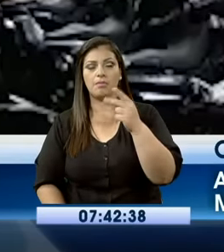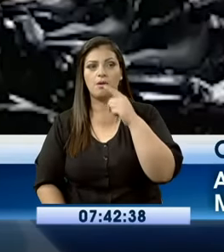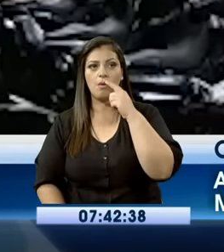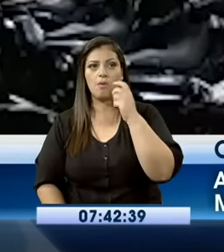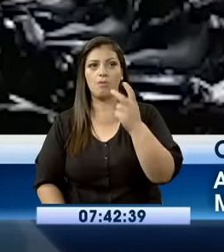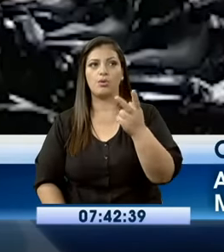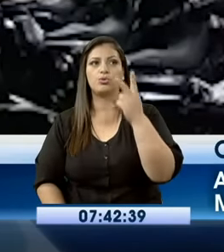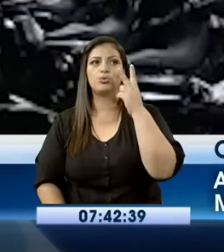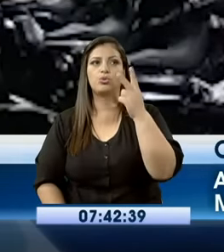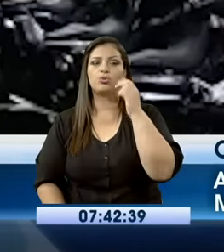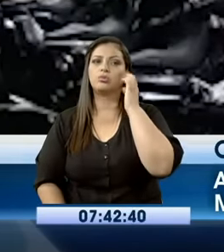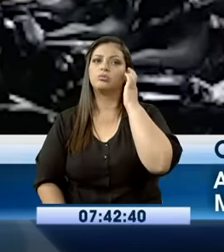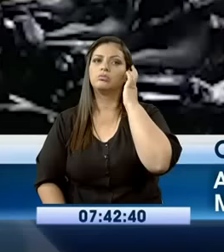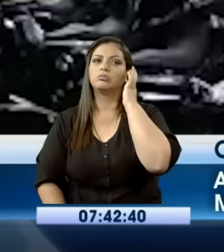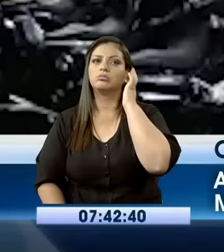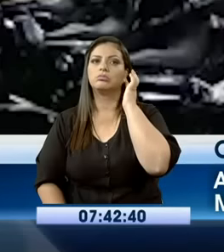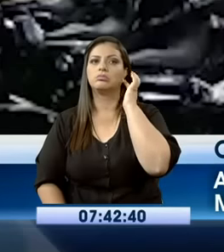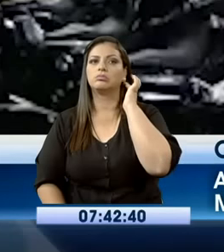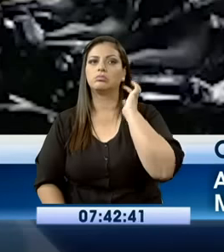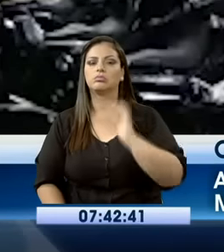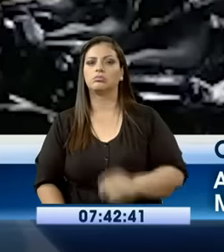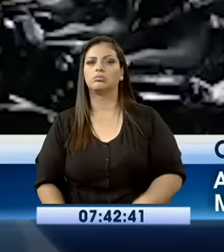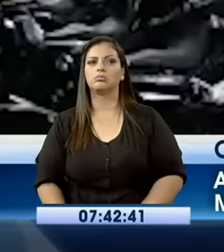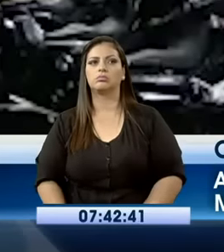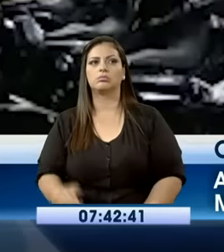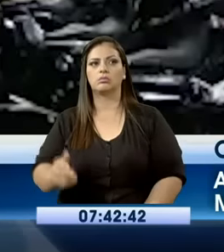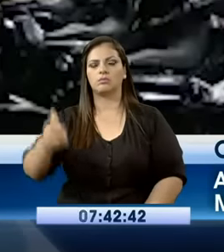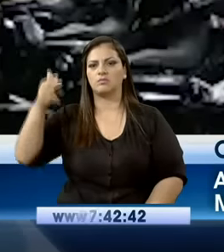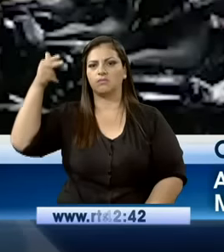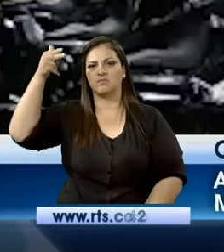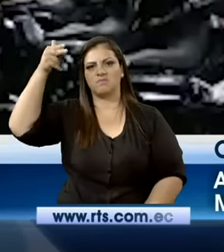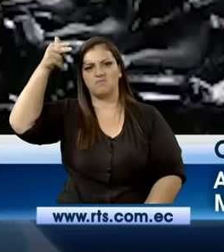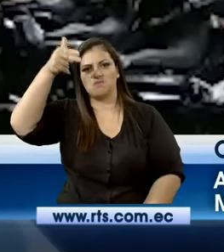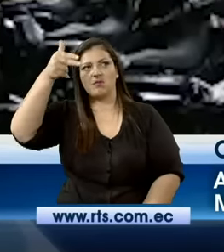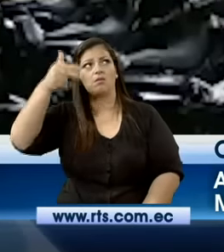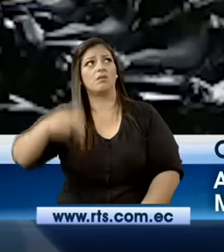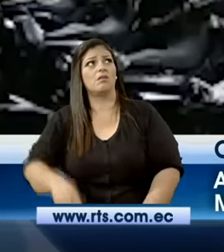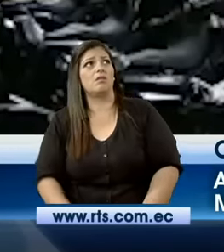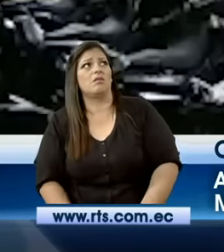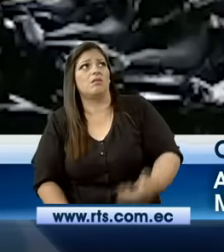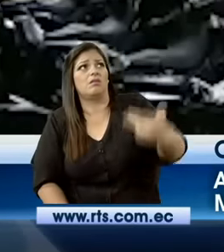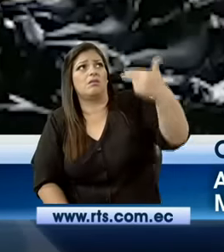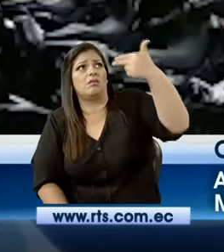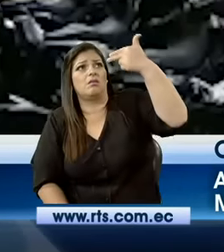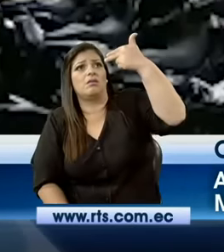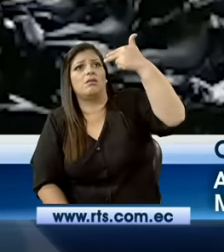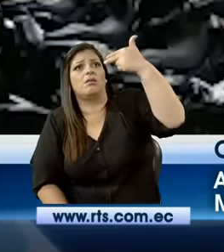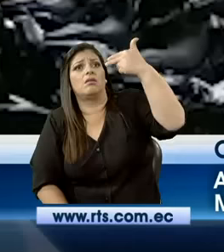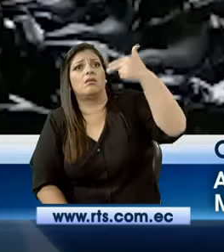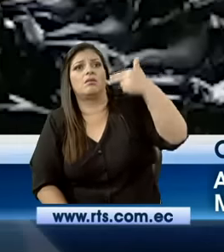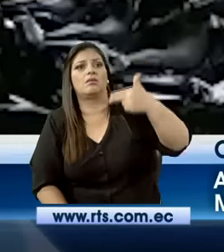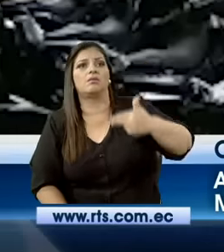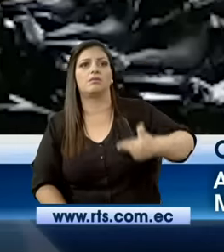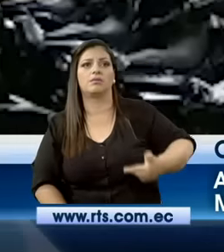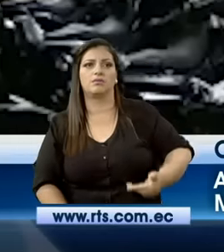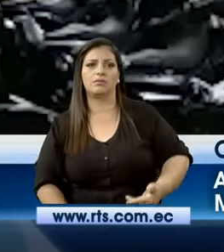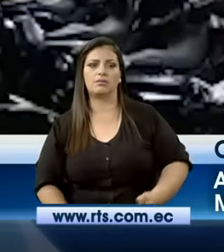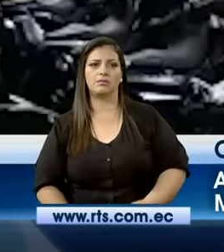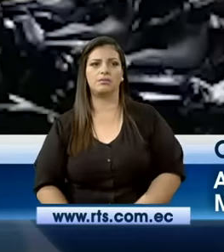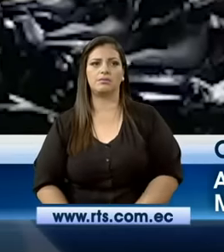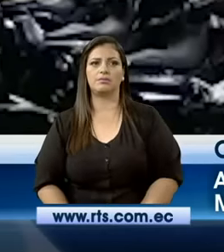con una criaturita. Y si cogen ahí, pues en ese momento. Ella quiere salir, pero no la deja, mira, mira, mira. Claro, ya, ya. Por eso dije, yo vi una mujer.